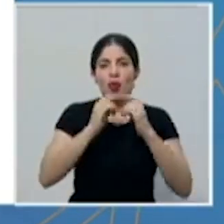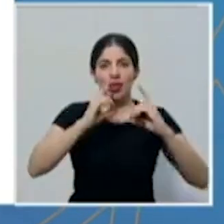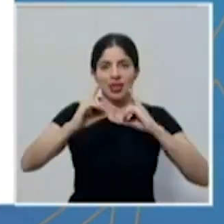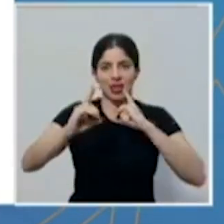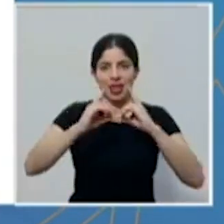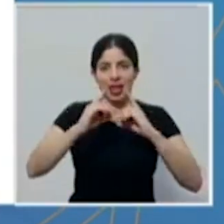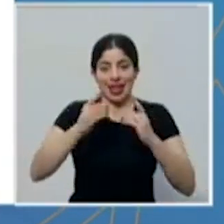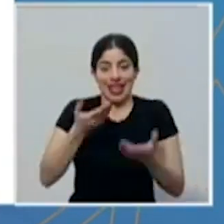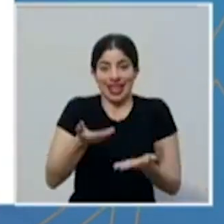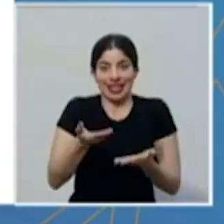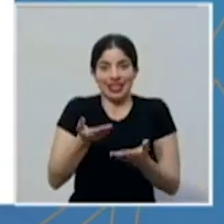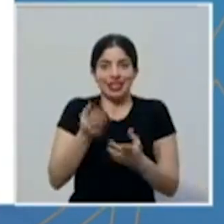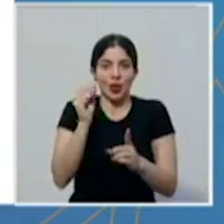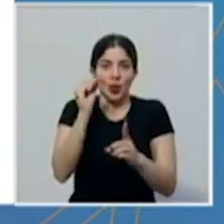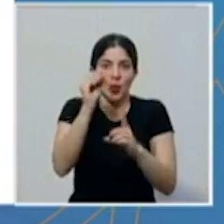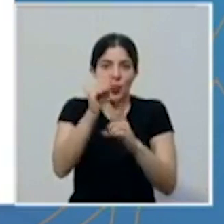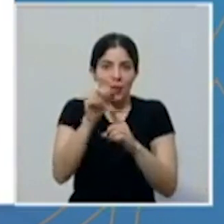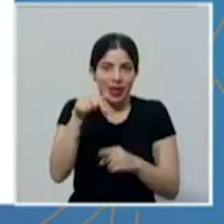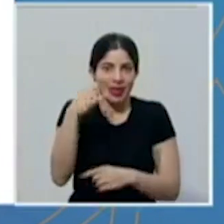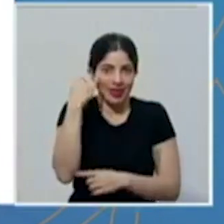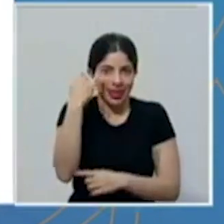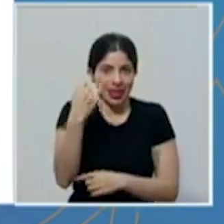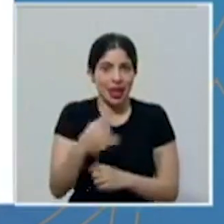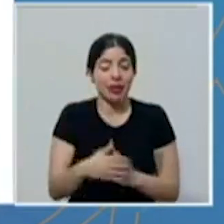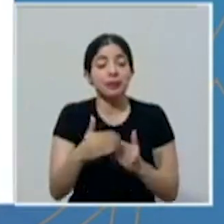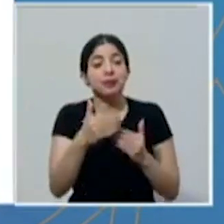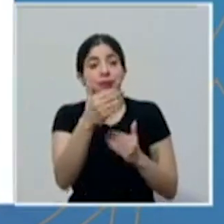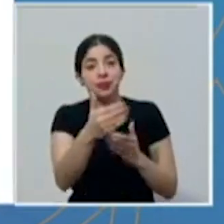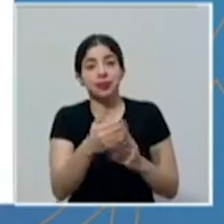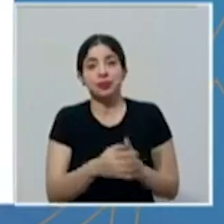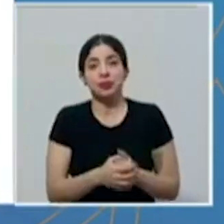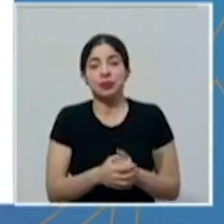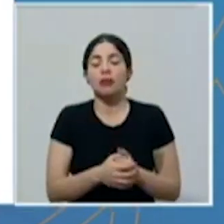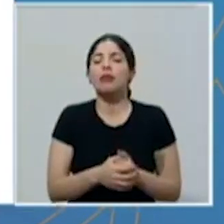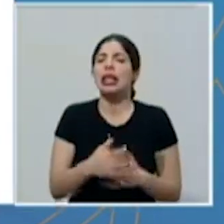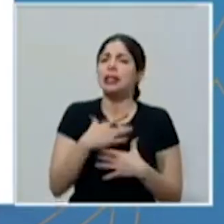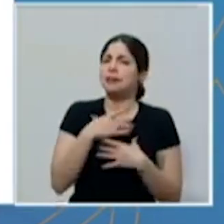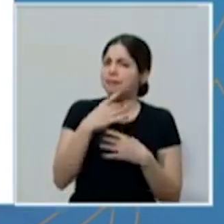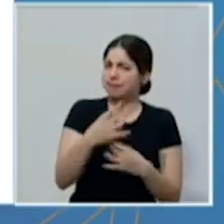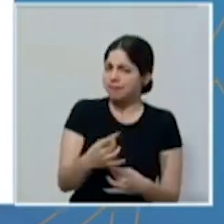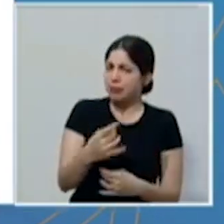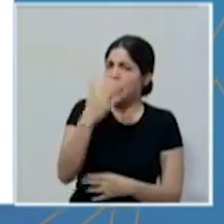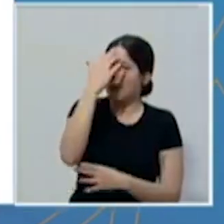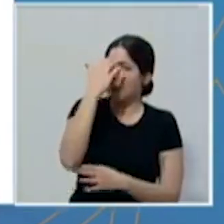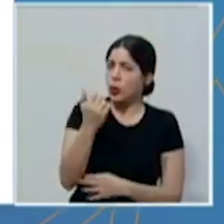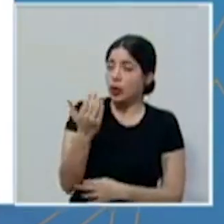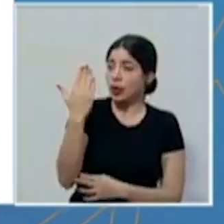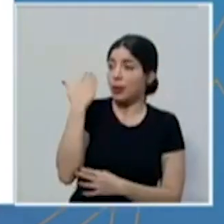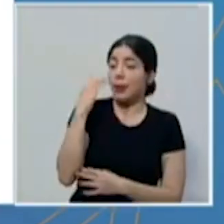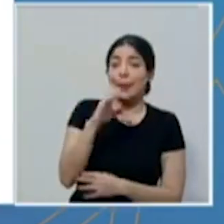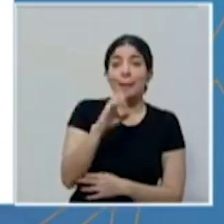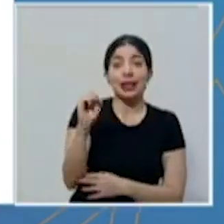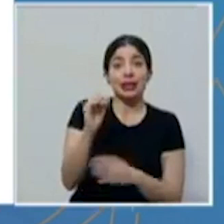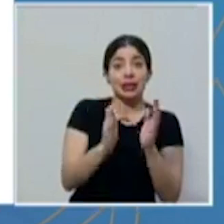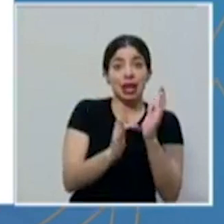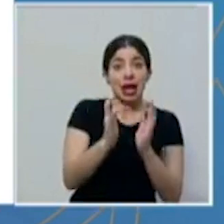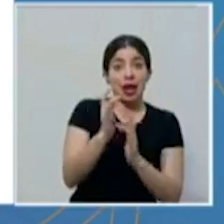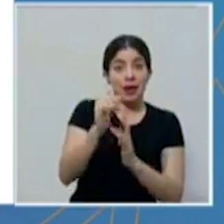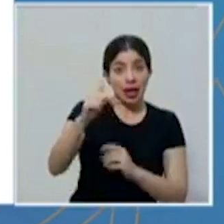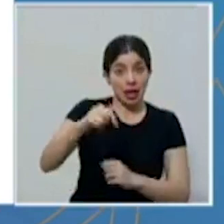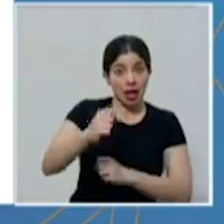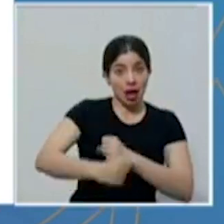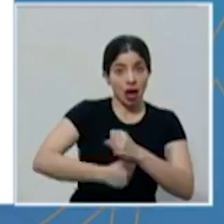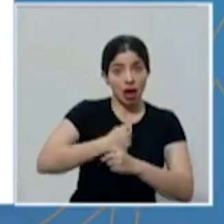propósito de esta iniciativa. ¿Pasamos? Es interesante porque desde el mes de abril de este año,